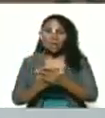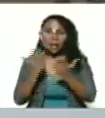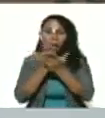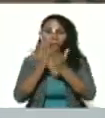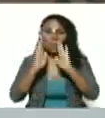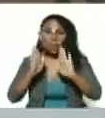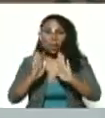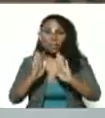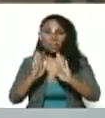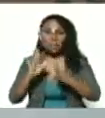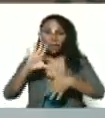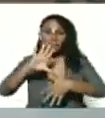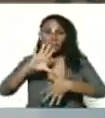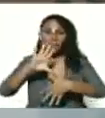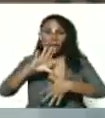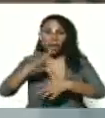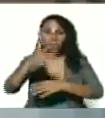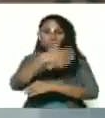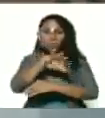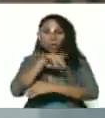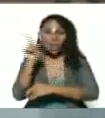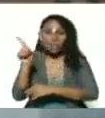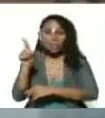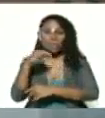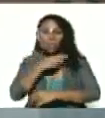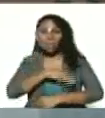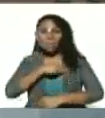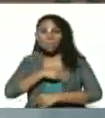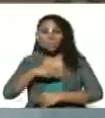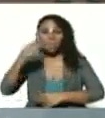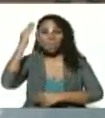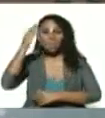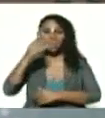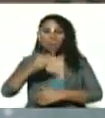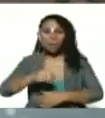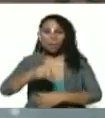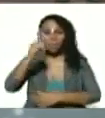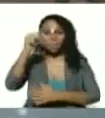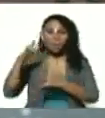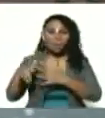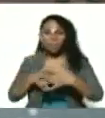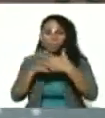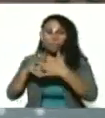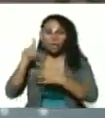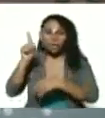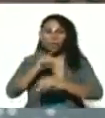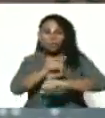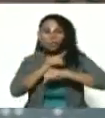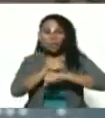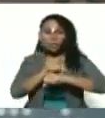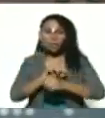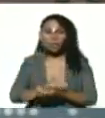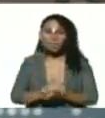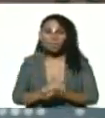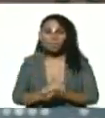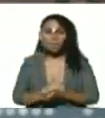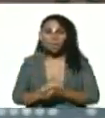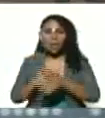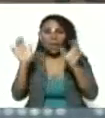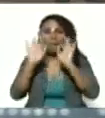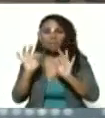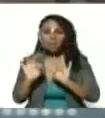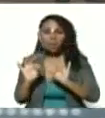Américas y a toda esa dependencia con la misión militar norteamericana en Fuerte Tiona. la figura del